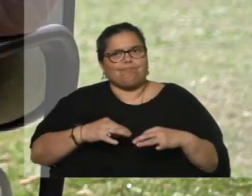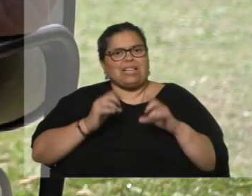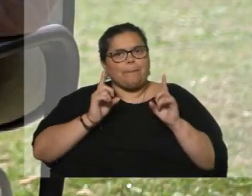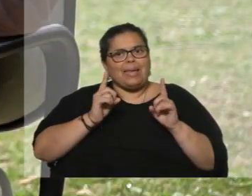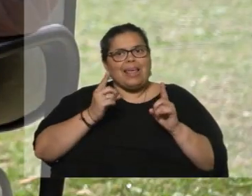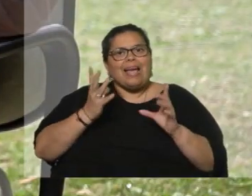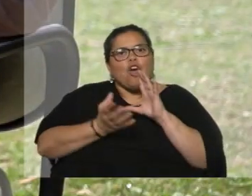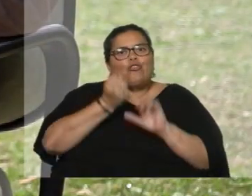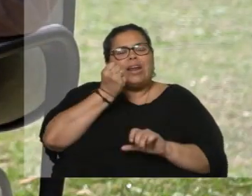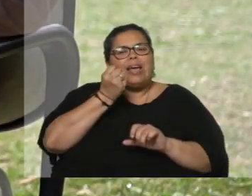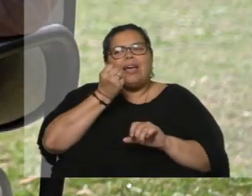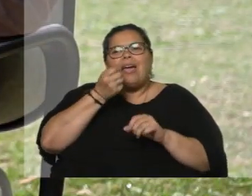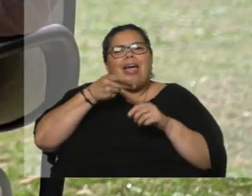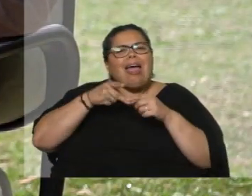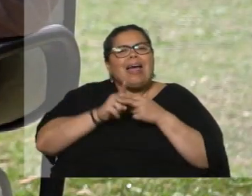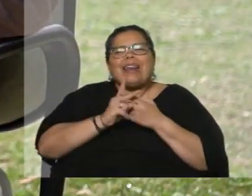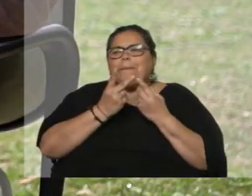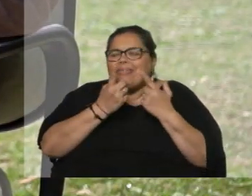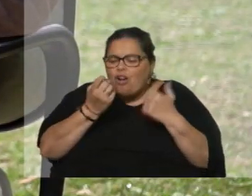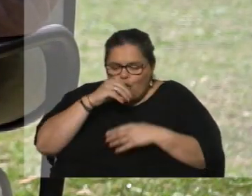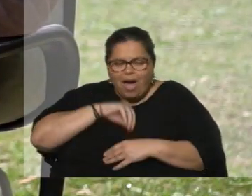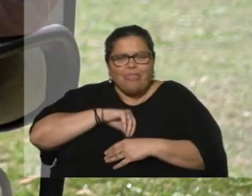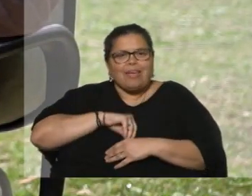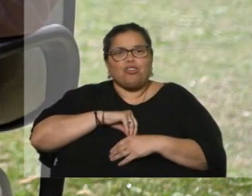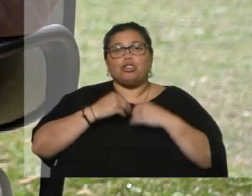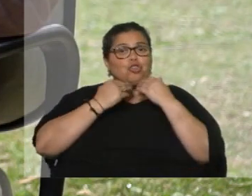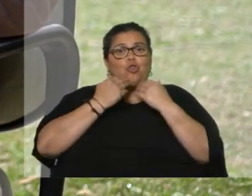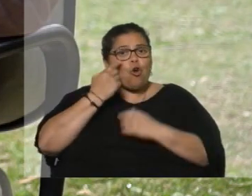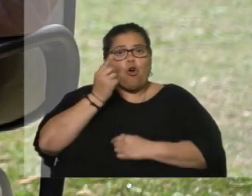Encontré herramientas que estaban en mí y que yo ni sabía que estaban.